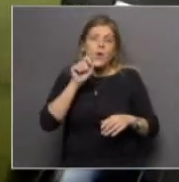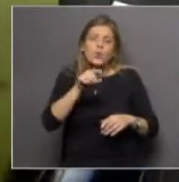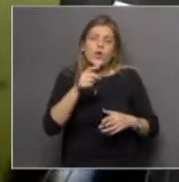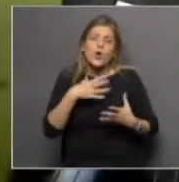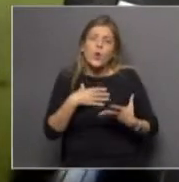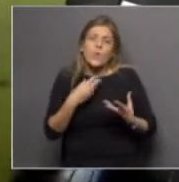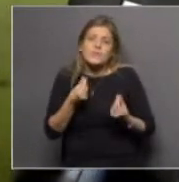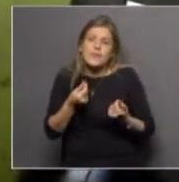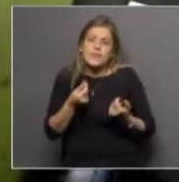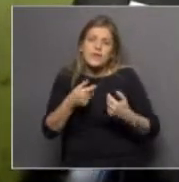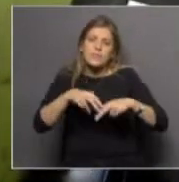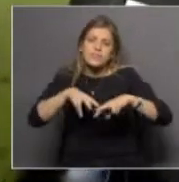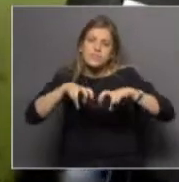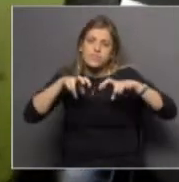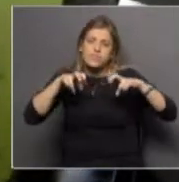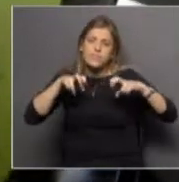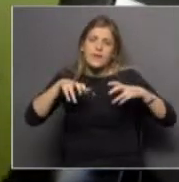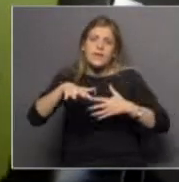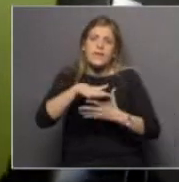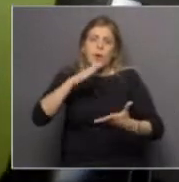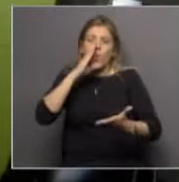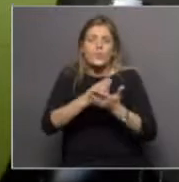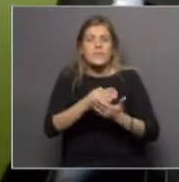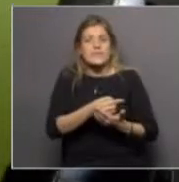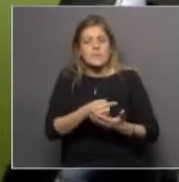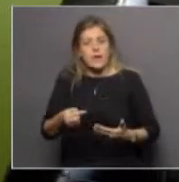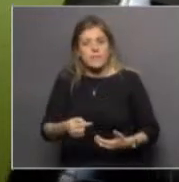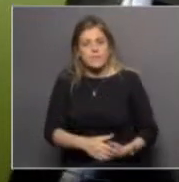este momento esta coyuntura sobre todo de esta última semana?